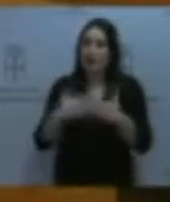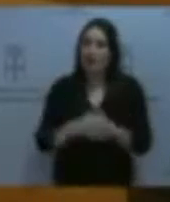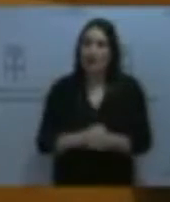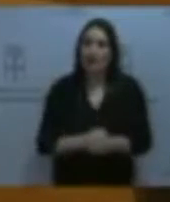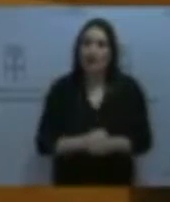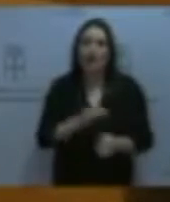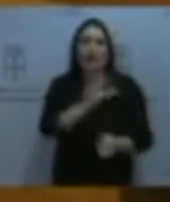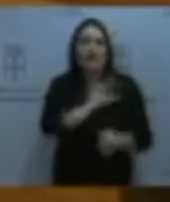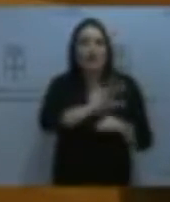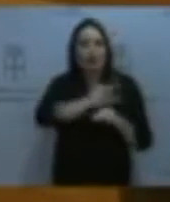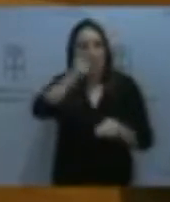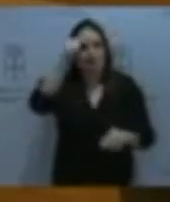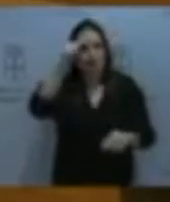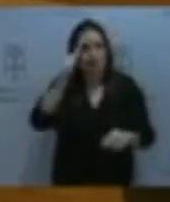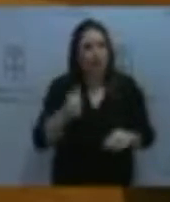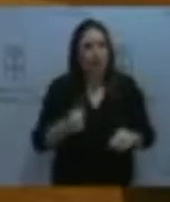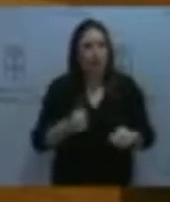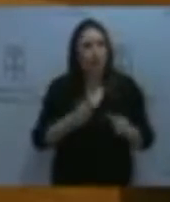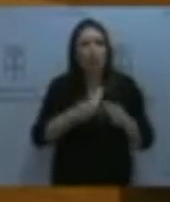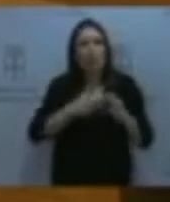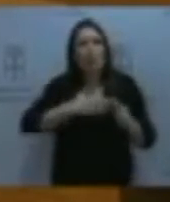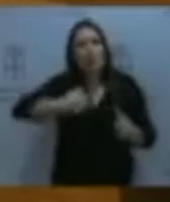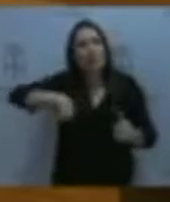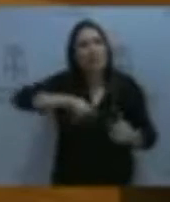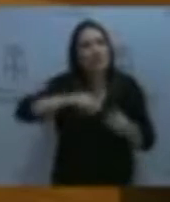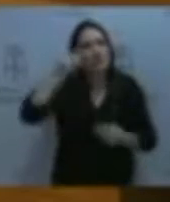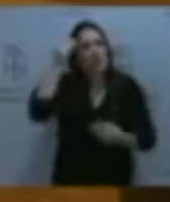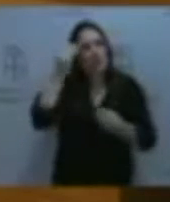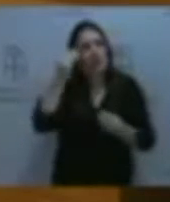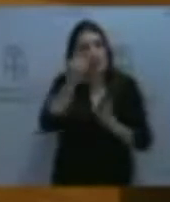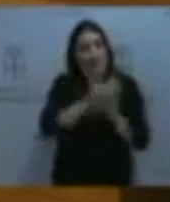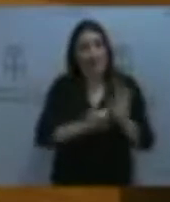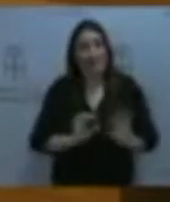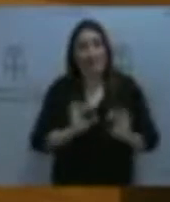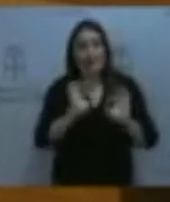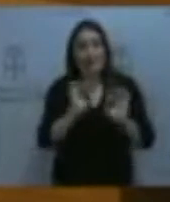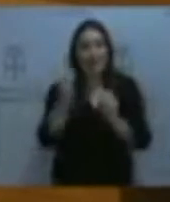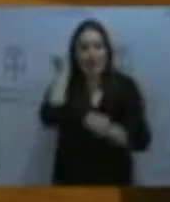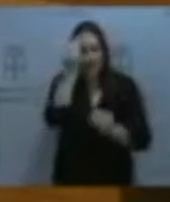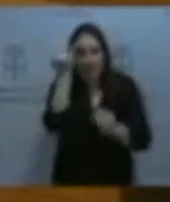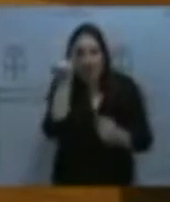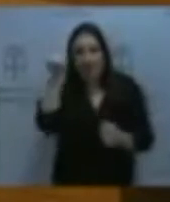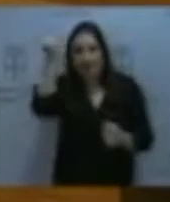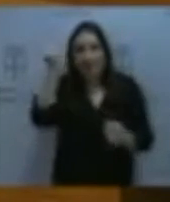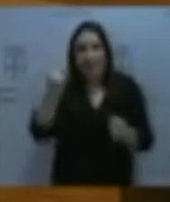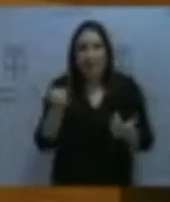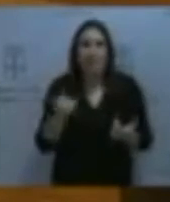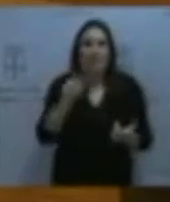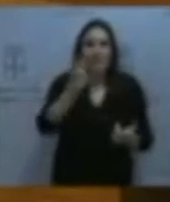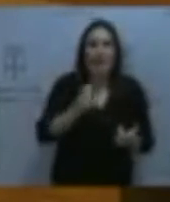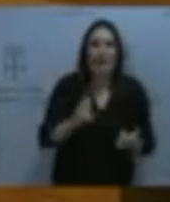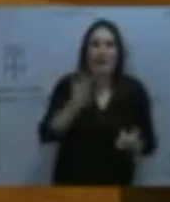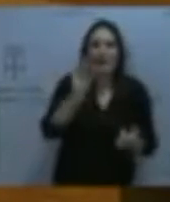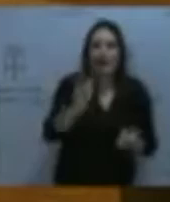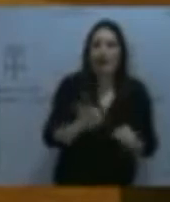Señor consellero, el noso grupo parlamentario piensa que esta medida, el planteamiento, la idea, lle acertada, pero que está